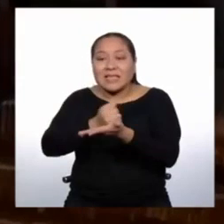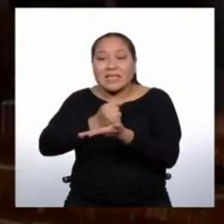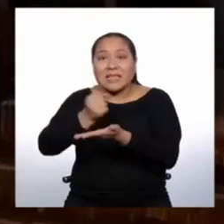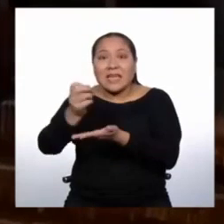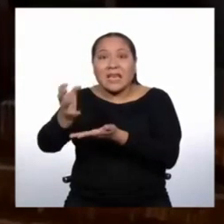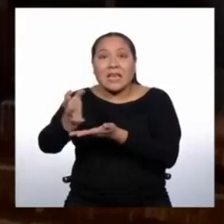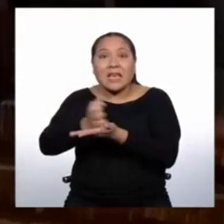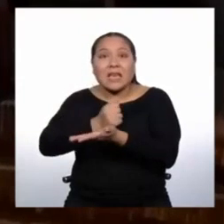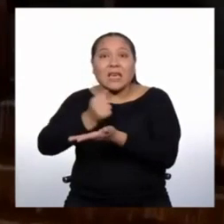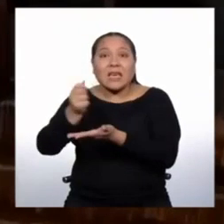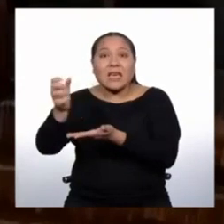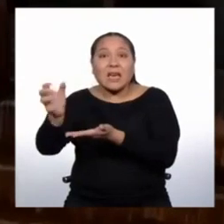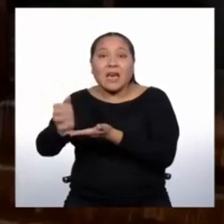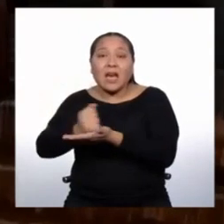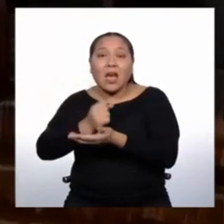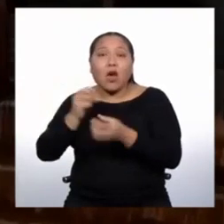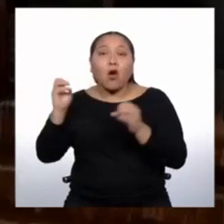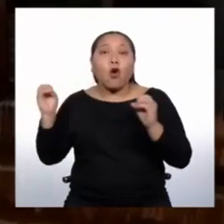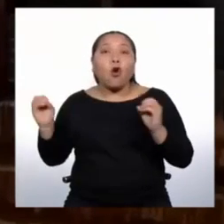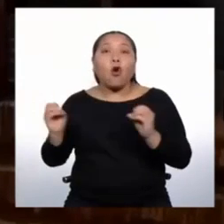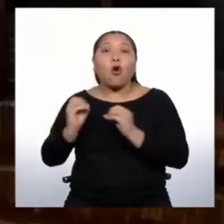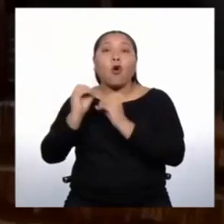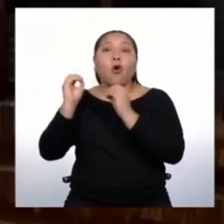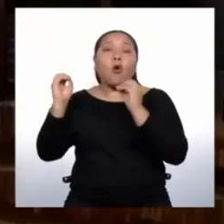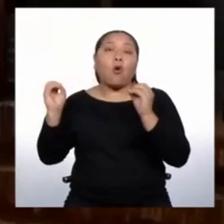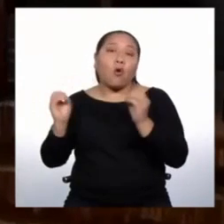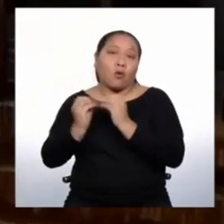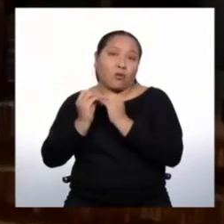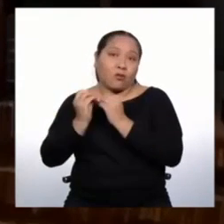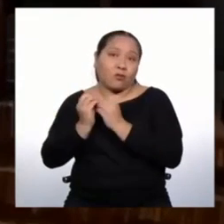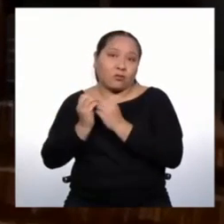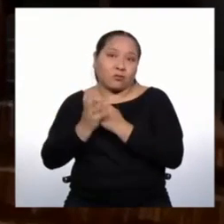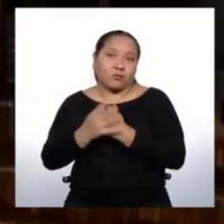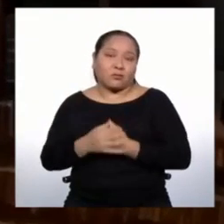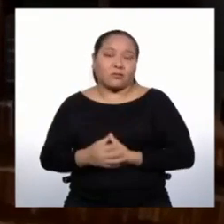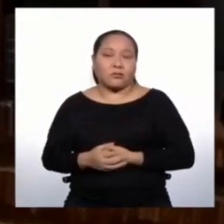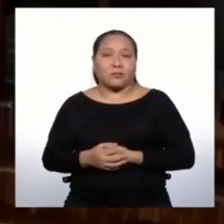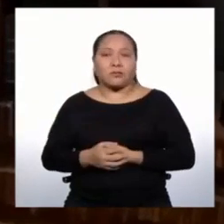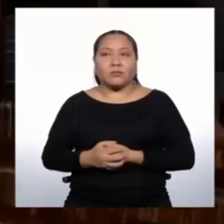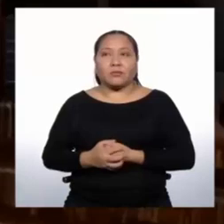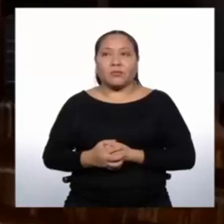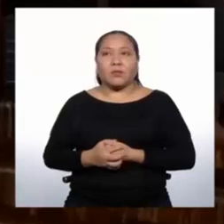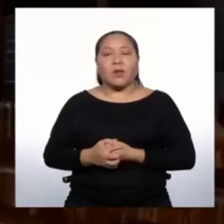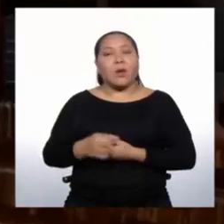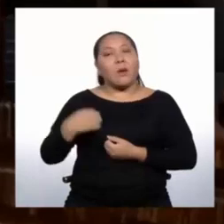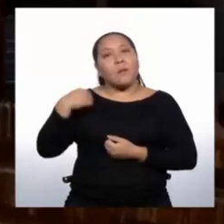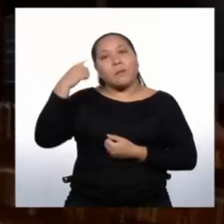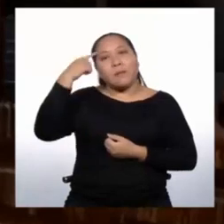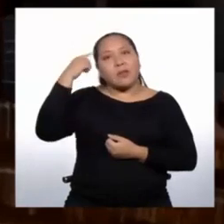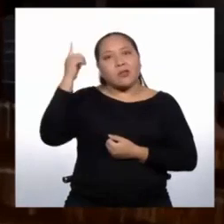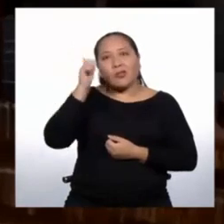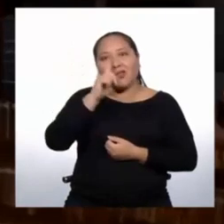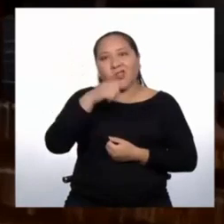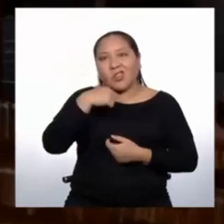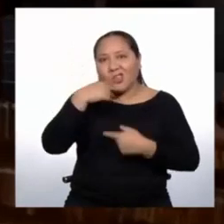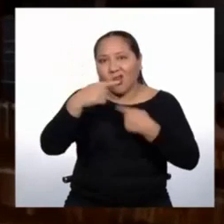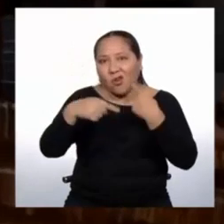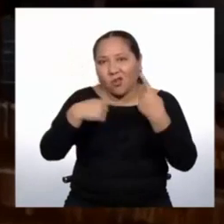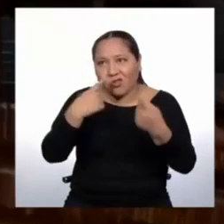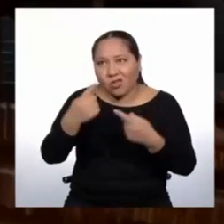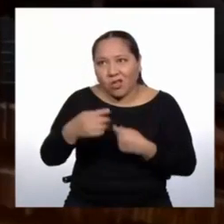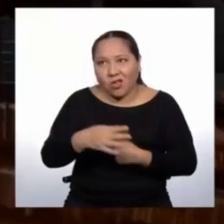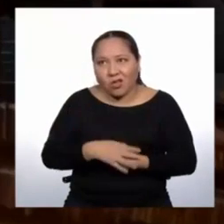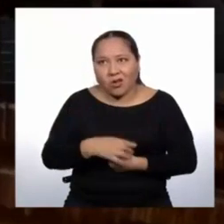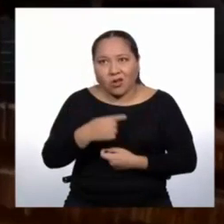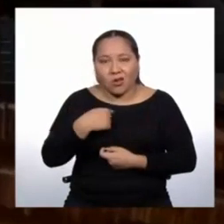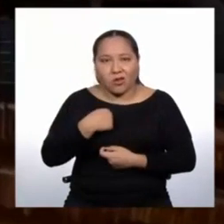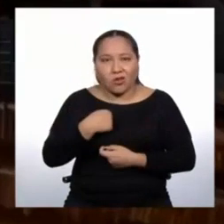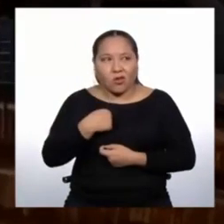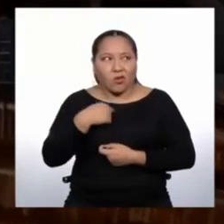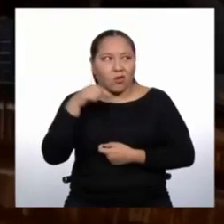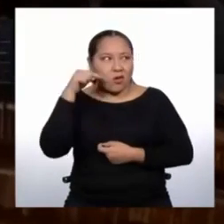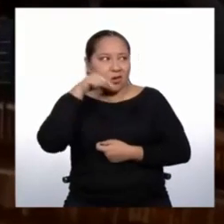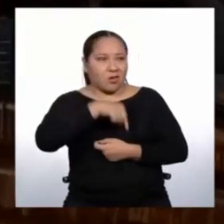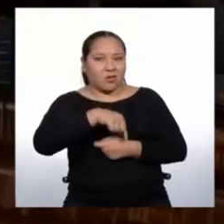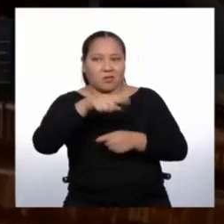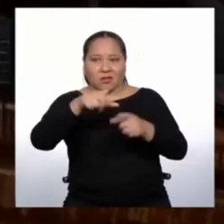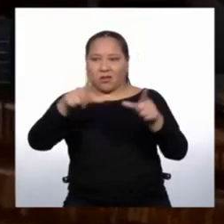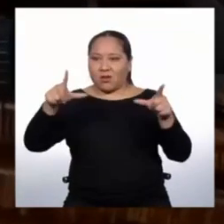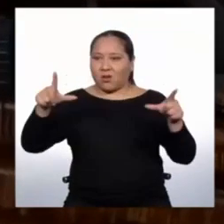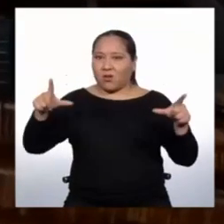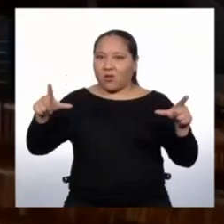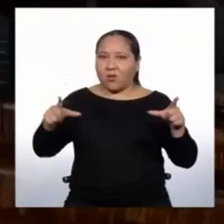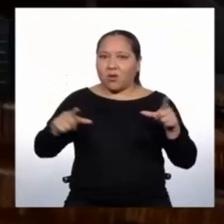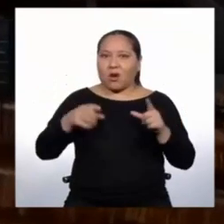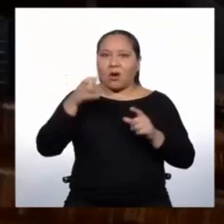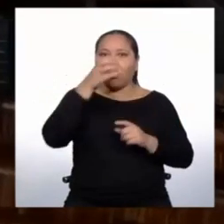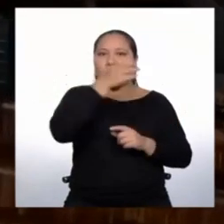una actividad que genera informalidad. Creo que no les he contado que estoy en la Biblioteca Municipal